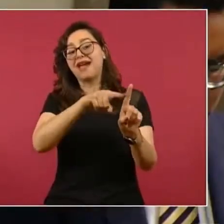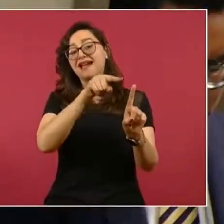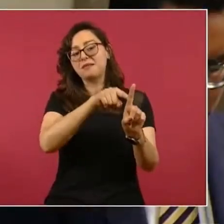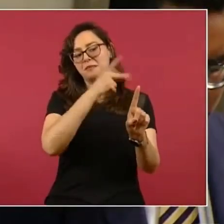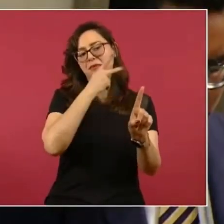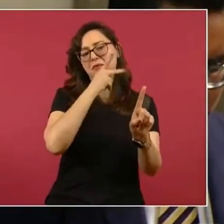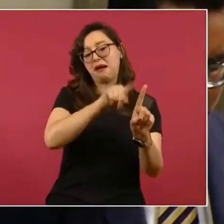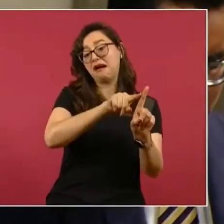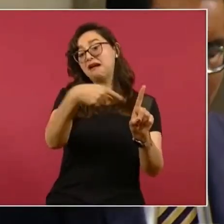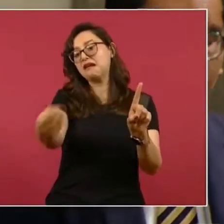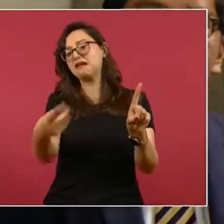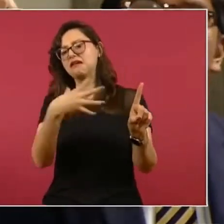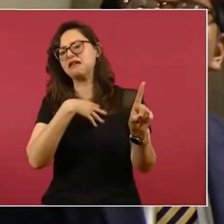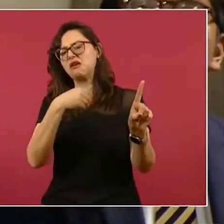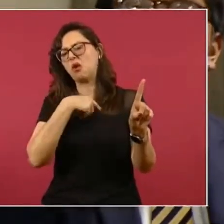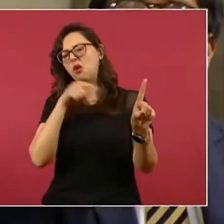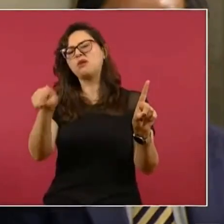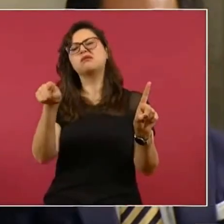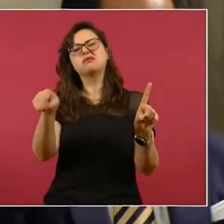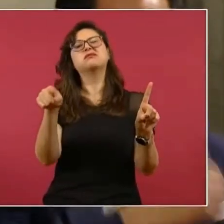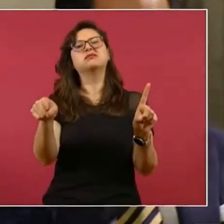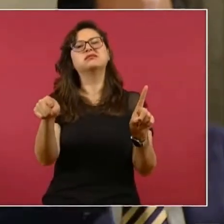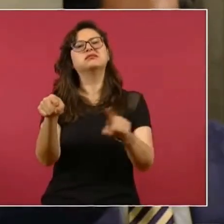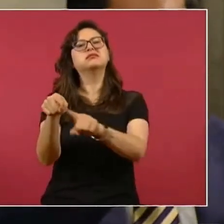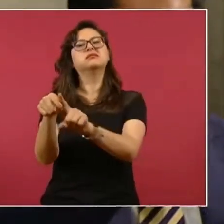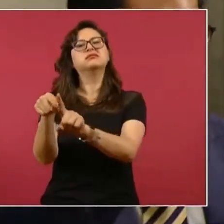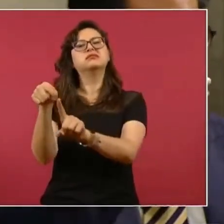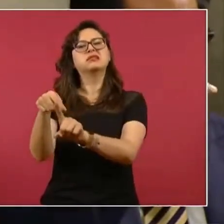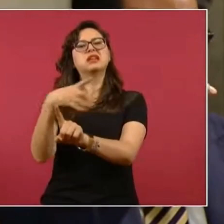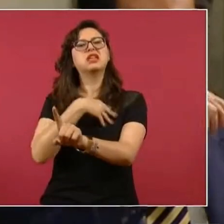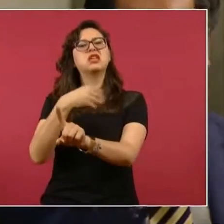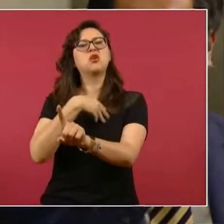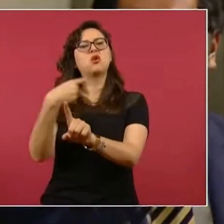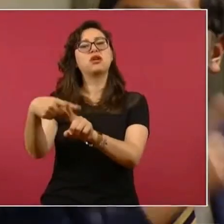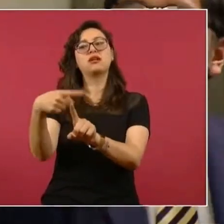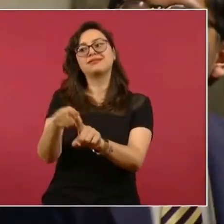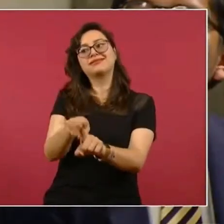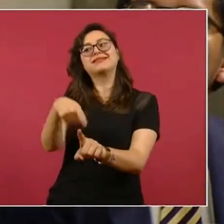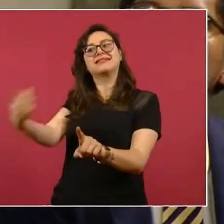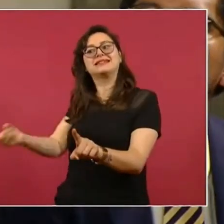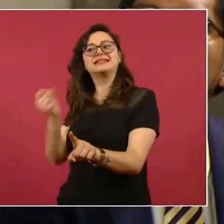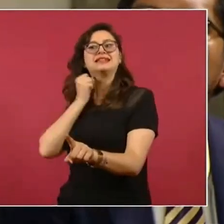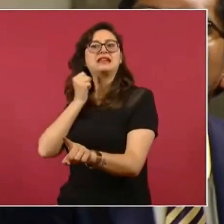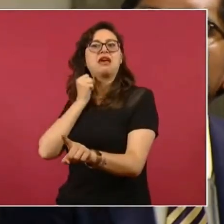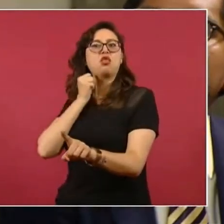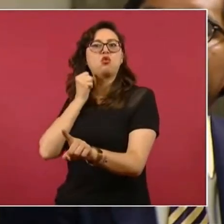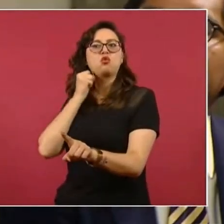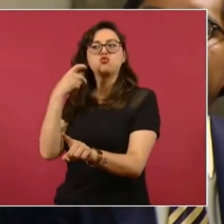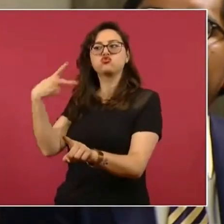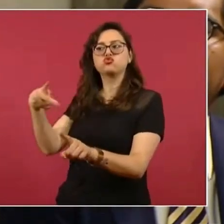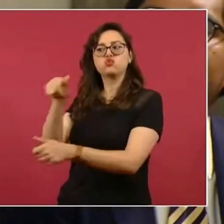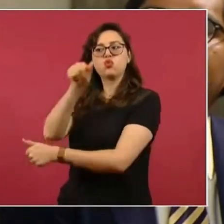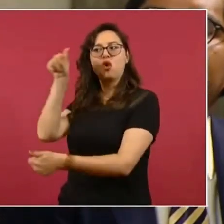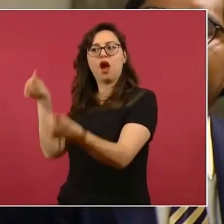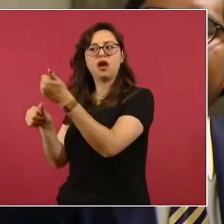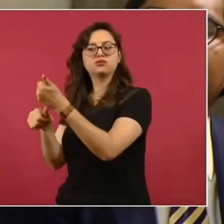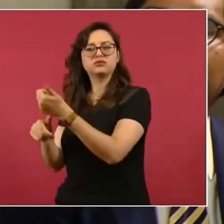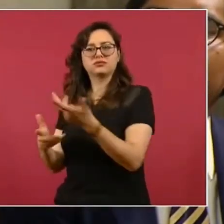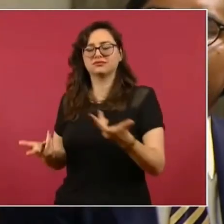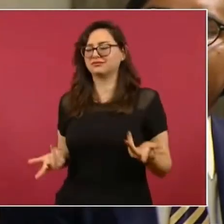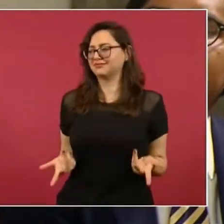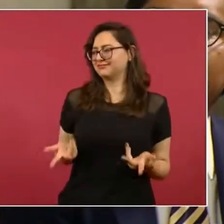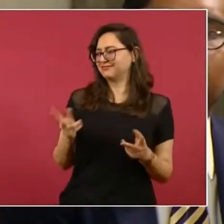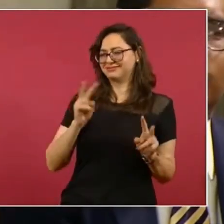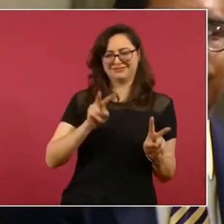me llama la atención porque este tipo de cosas siempre, pues la transparencia, el tema de que lleguen realmente ciudadanos y no por un tema